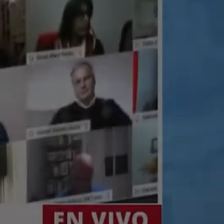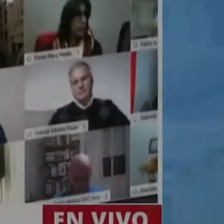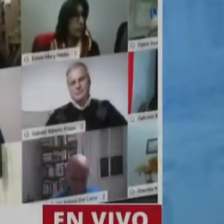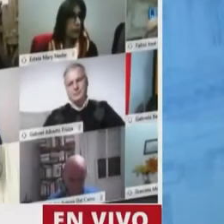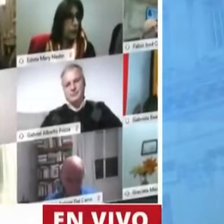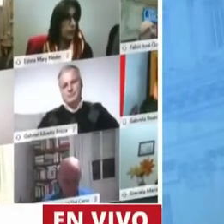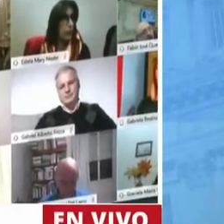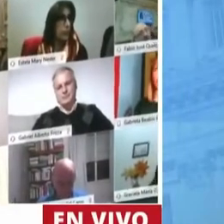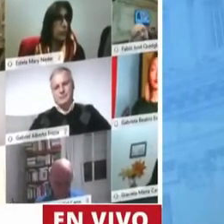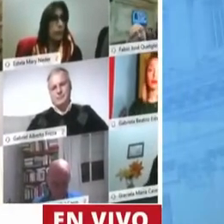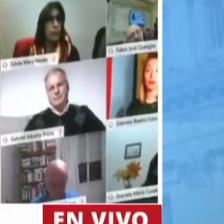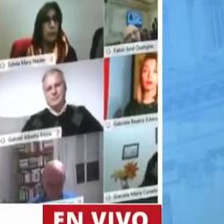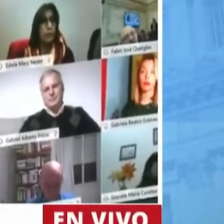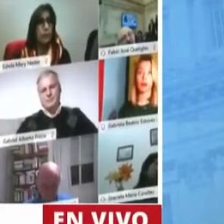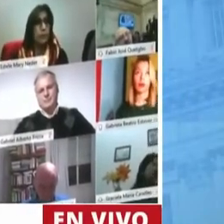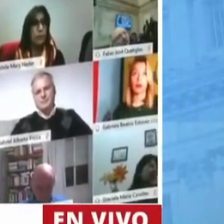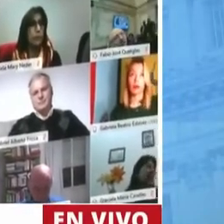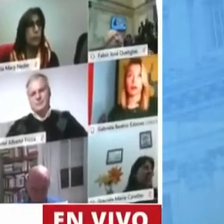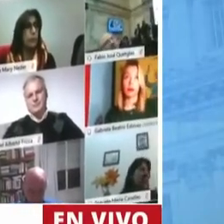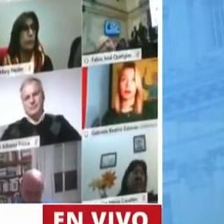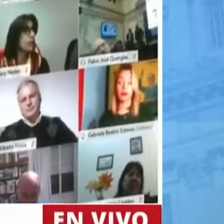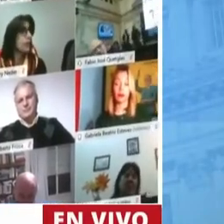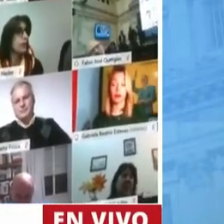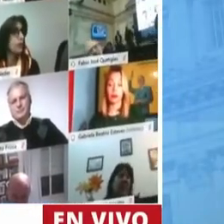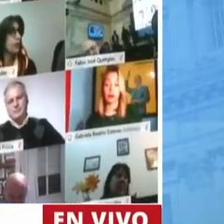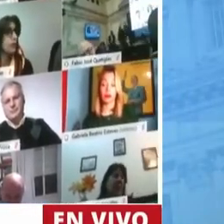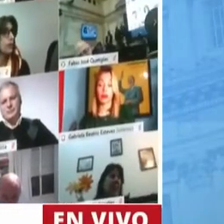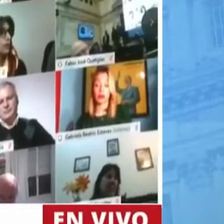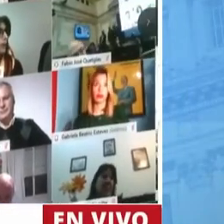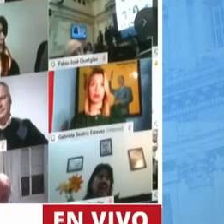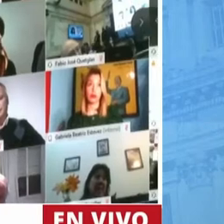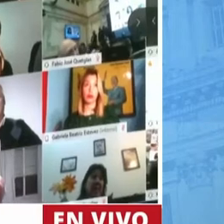Tiene la palabra el diputado Eduardo Fernández.